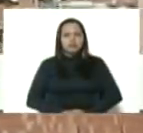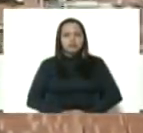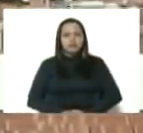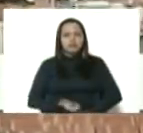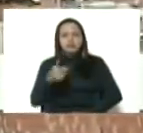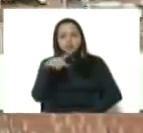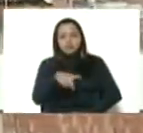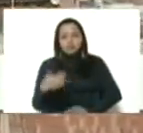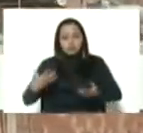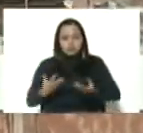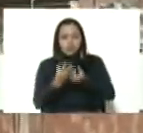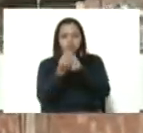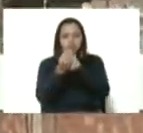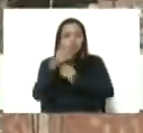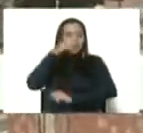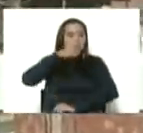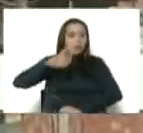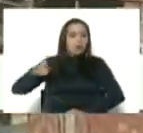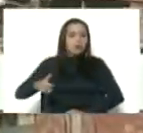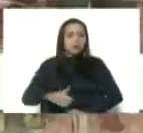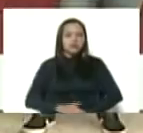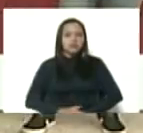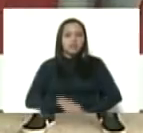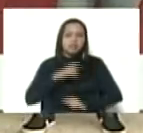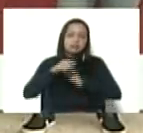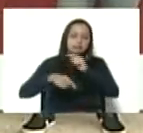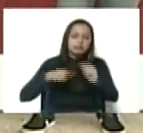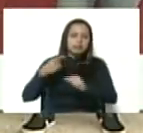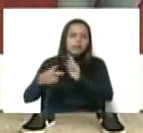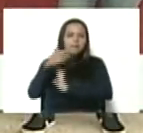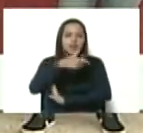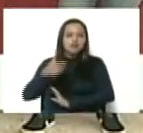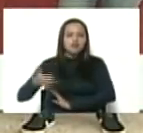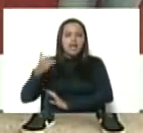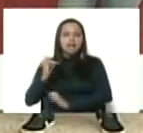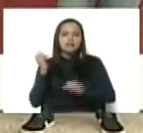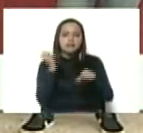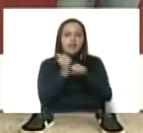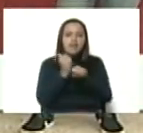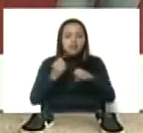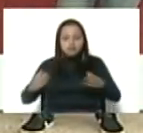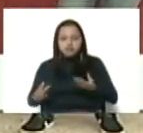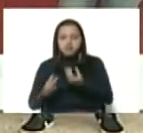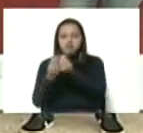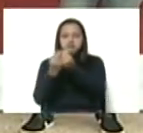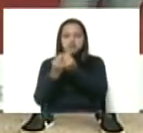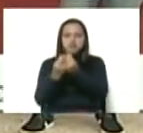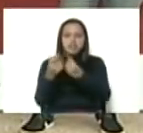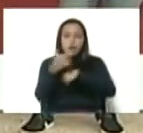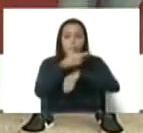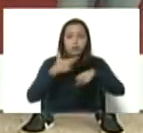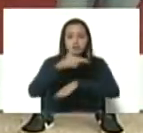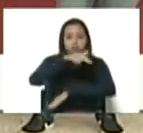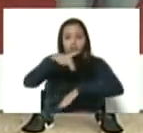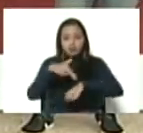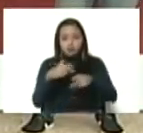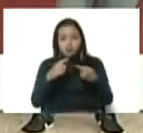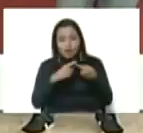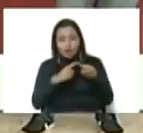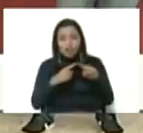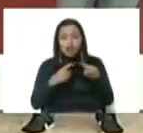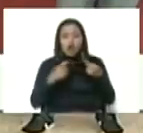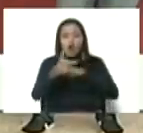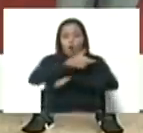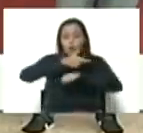acompañados de todo el poder popular y de una serie de funcionarios que están trabajando junto con nosotros, del gobierno nacional, de la